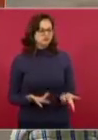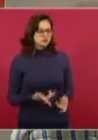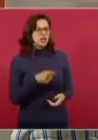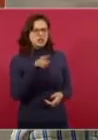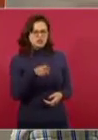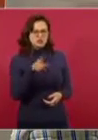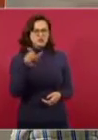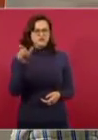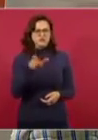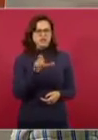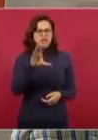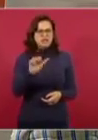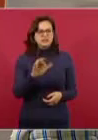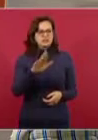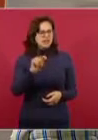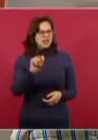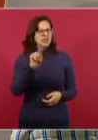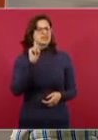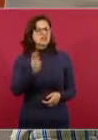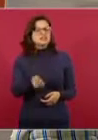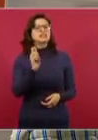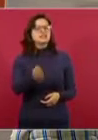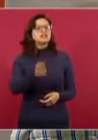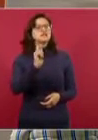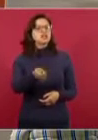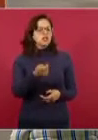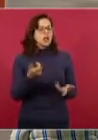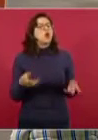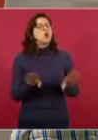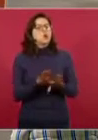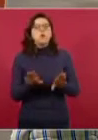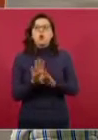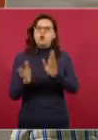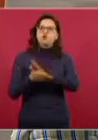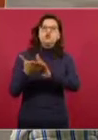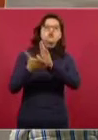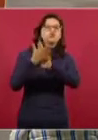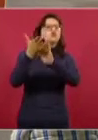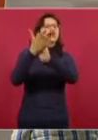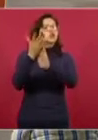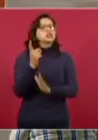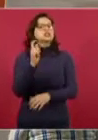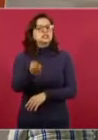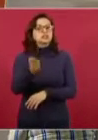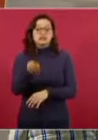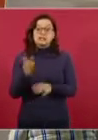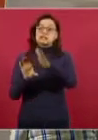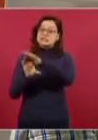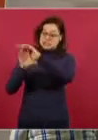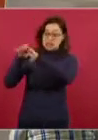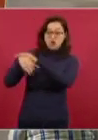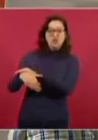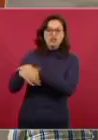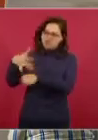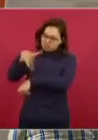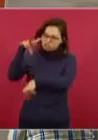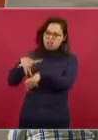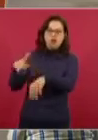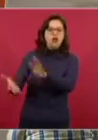en Valladolid, sobre cenotes precisamente,